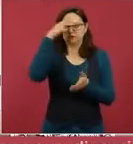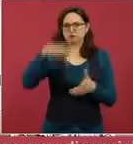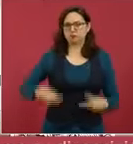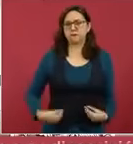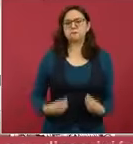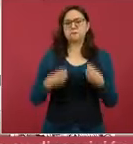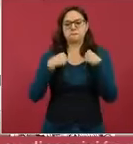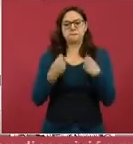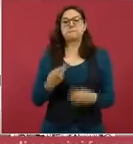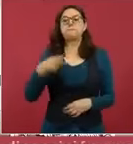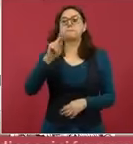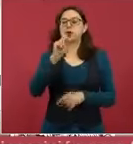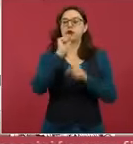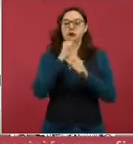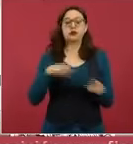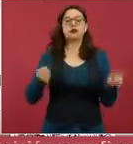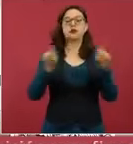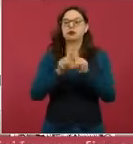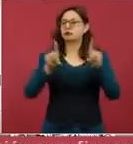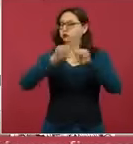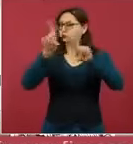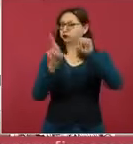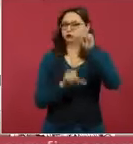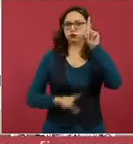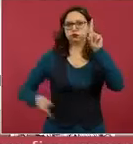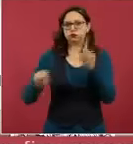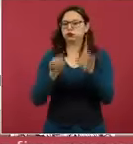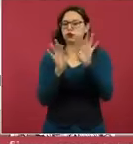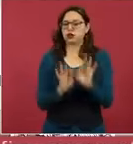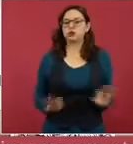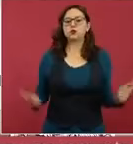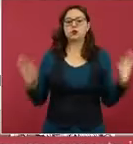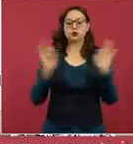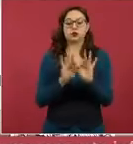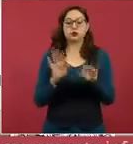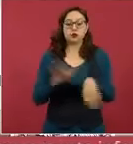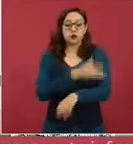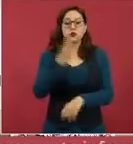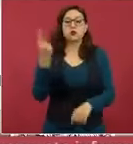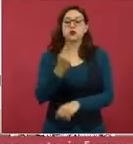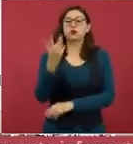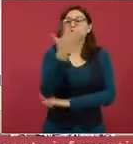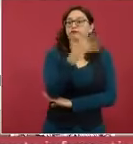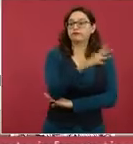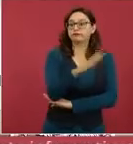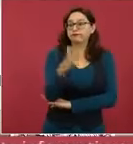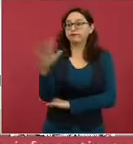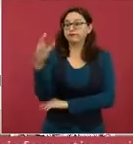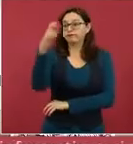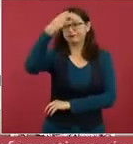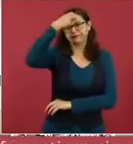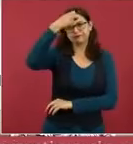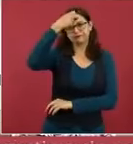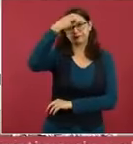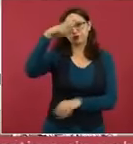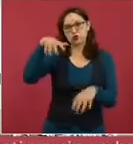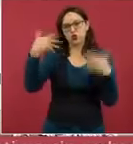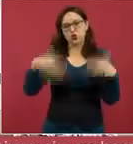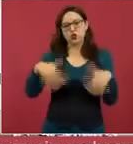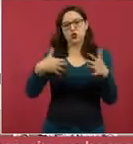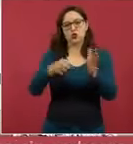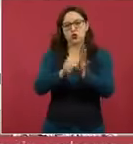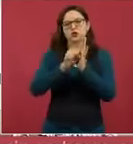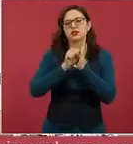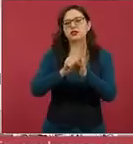Es un símbolo el Bosque de Chapultepec, como la